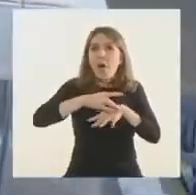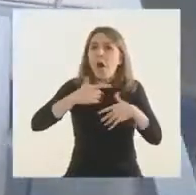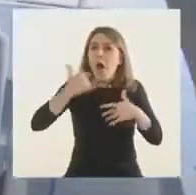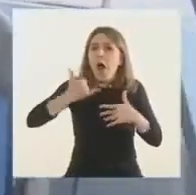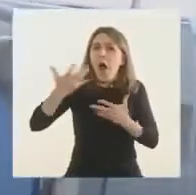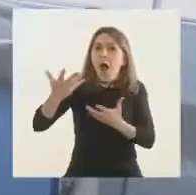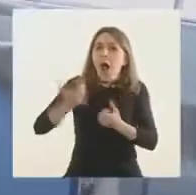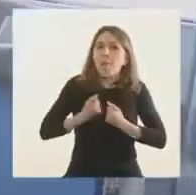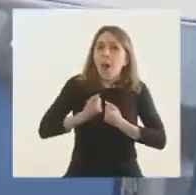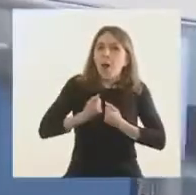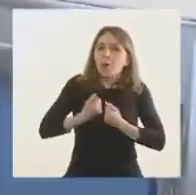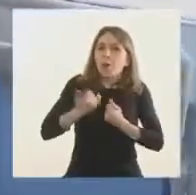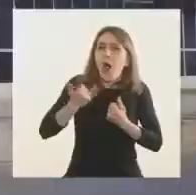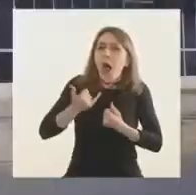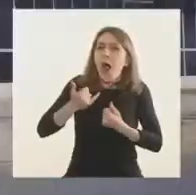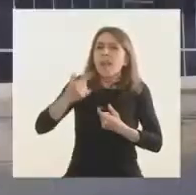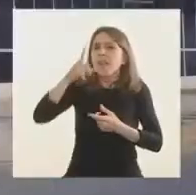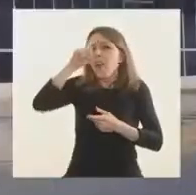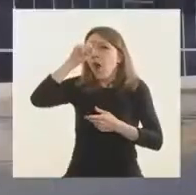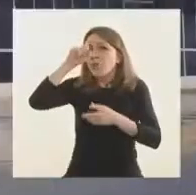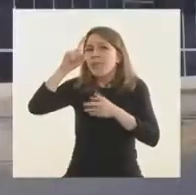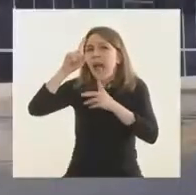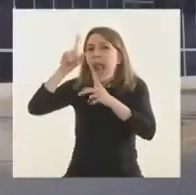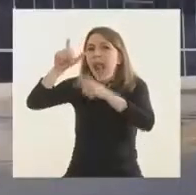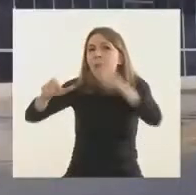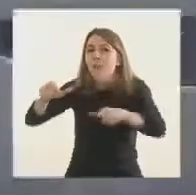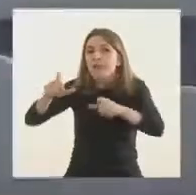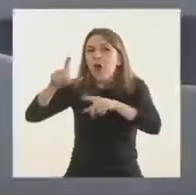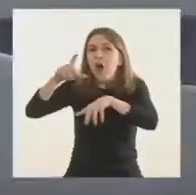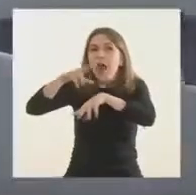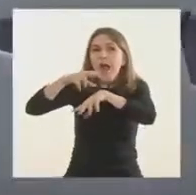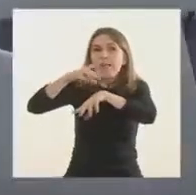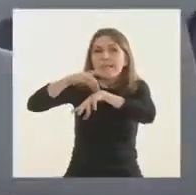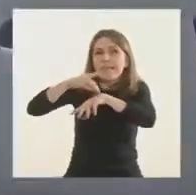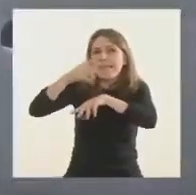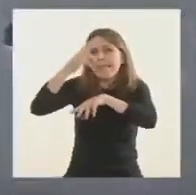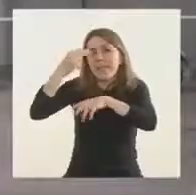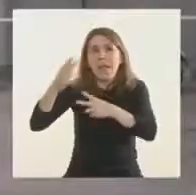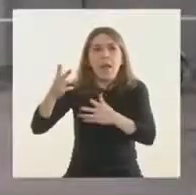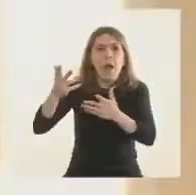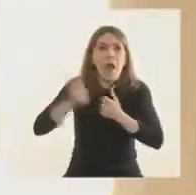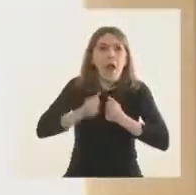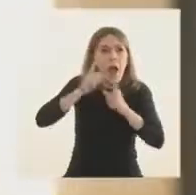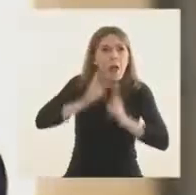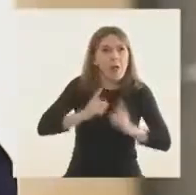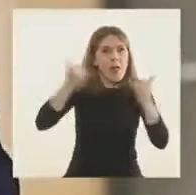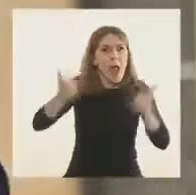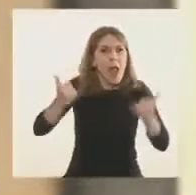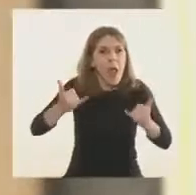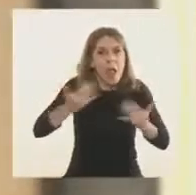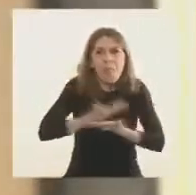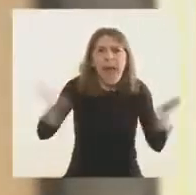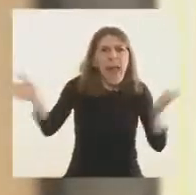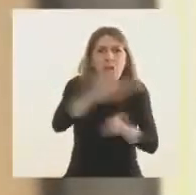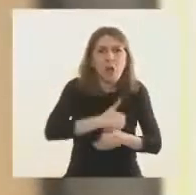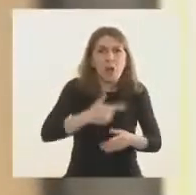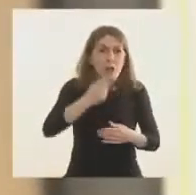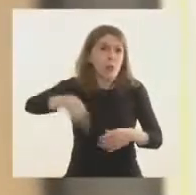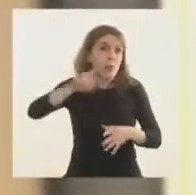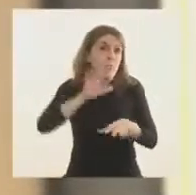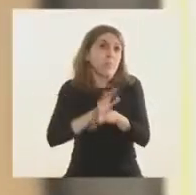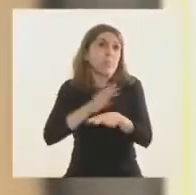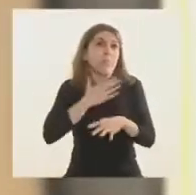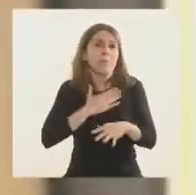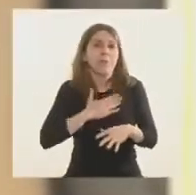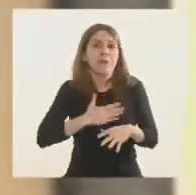una respuesta de atención médica. Y eso a nosotros nos da una gran tranquilidad porque eso lo hemos logrado. Lo